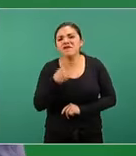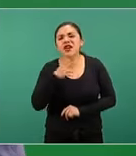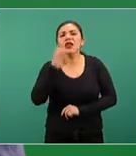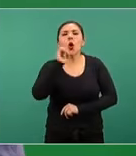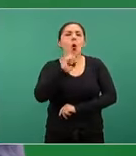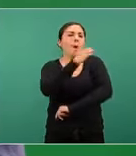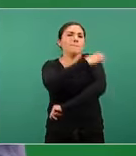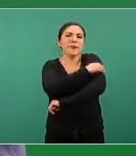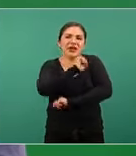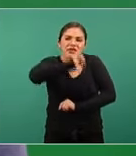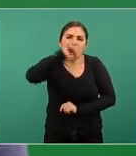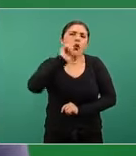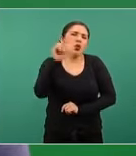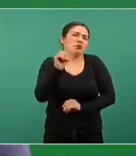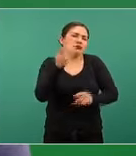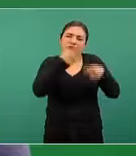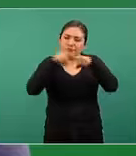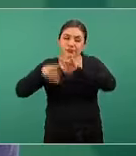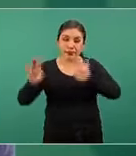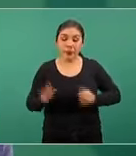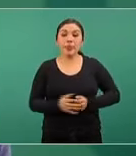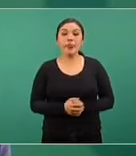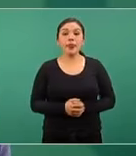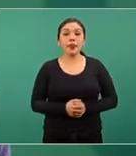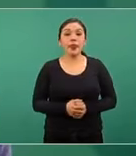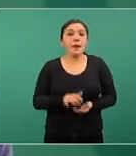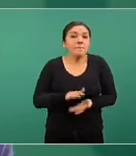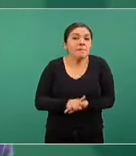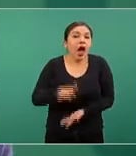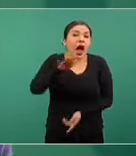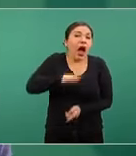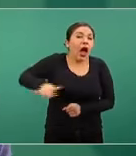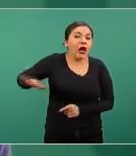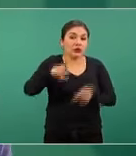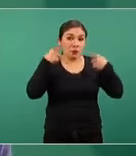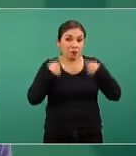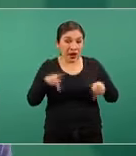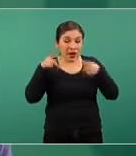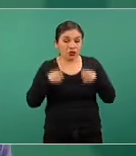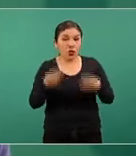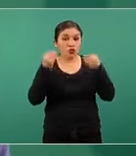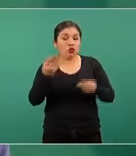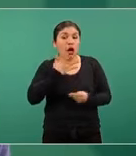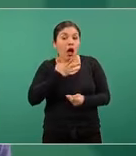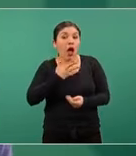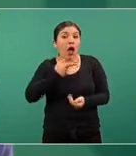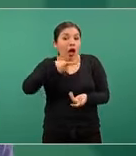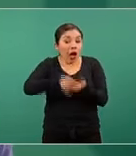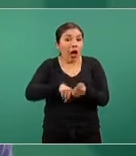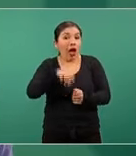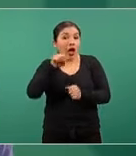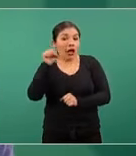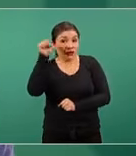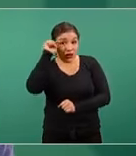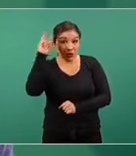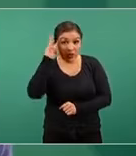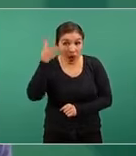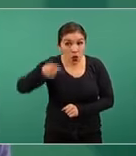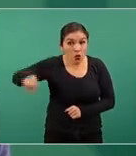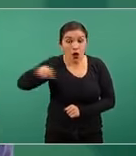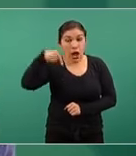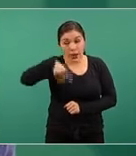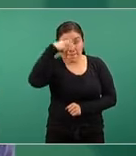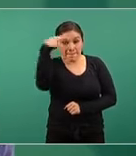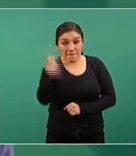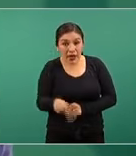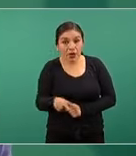hipertensión etcétera la enorme mayoría de las personas que tienen síndrome de Down que viven con síndrome de Down al menos